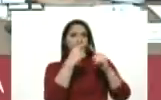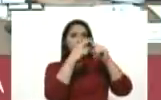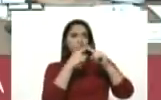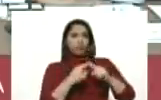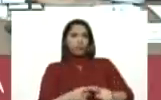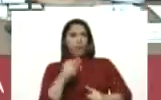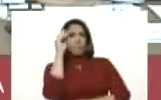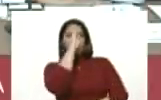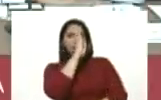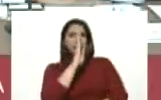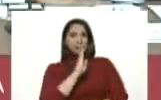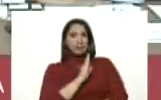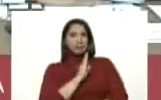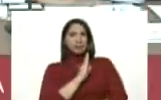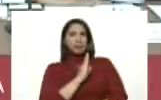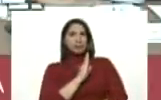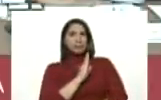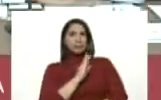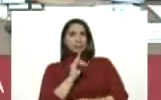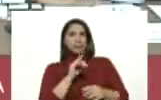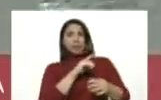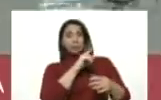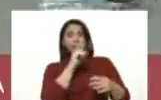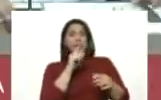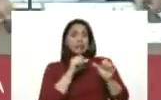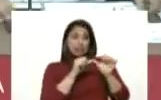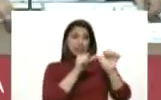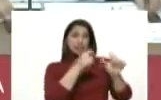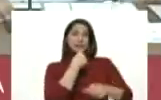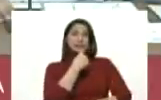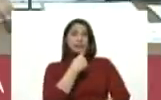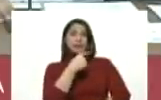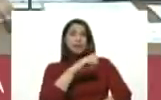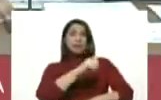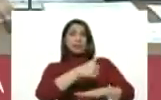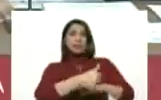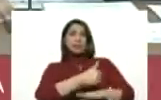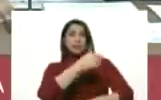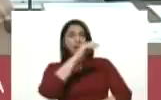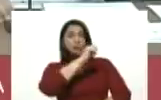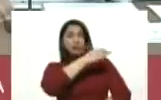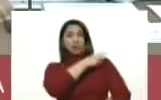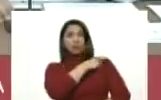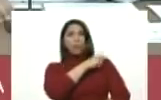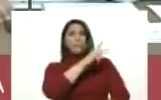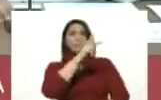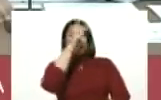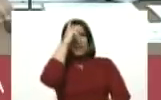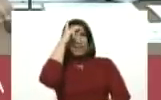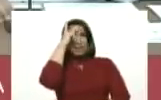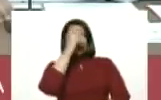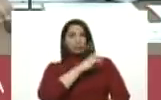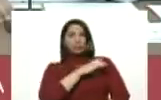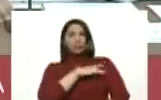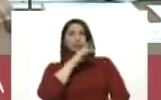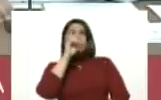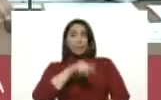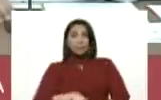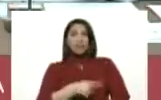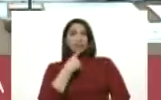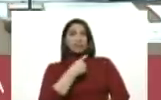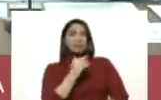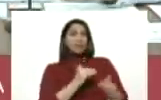Brasil. Sigue la directora. Tanto Perú como Chile también están reportando una alta